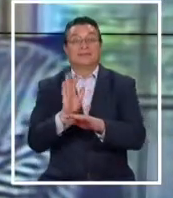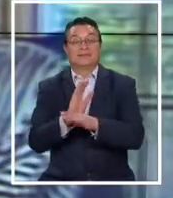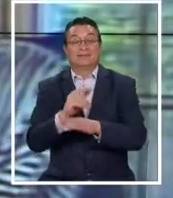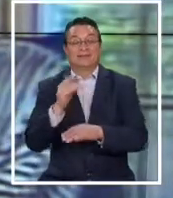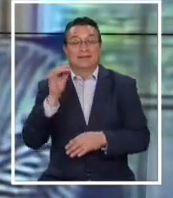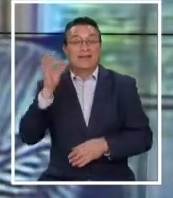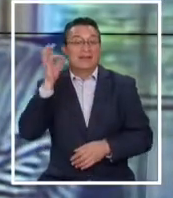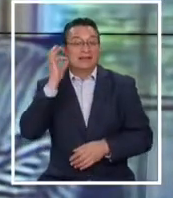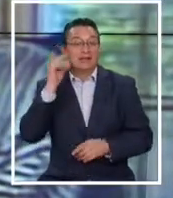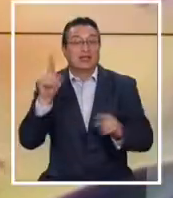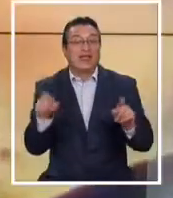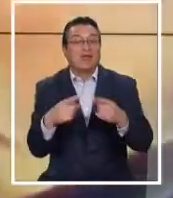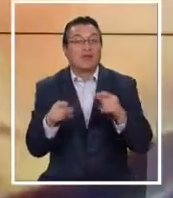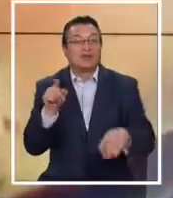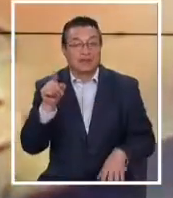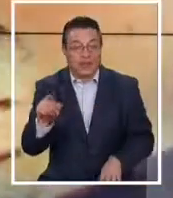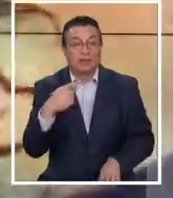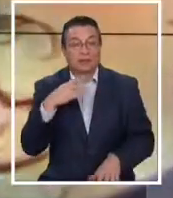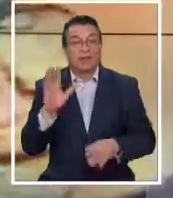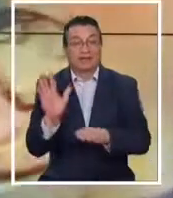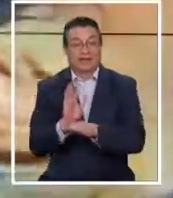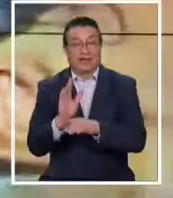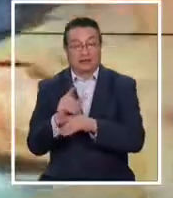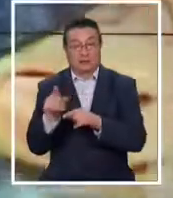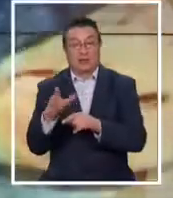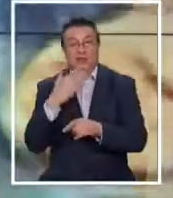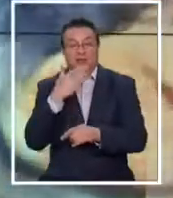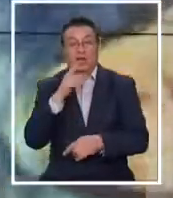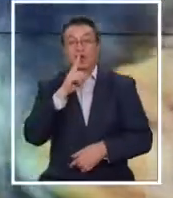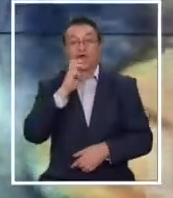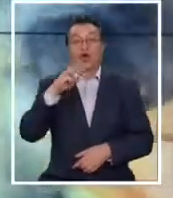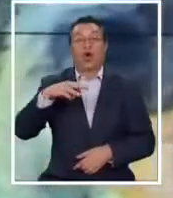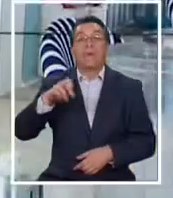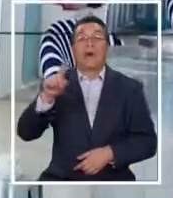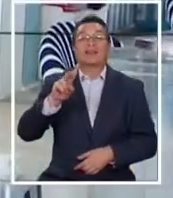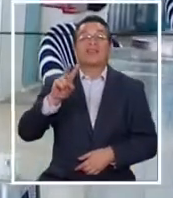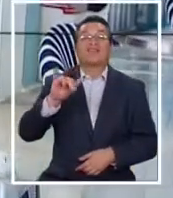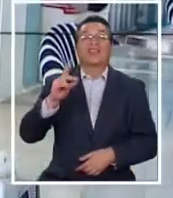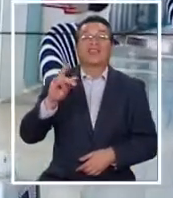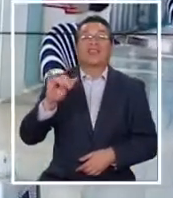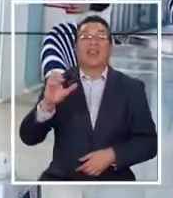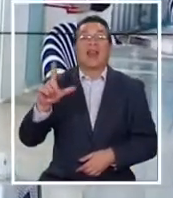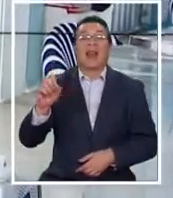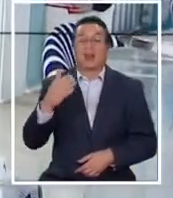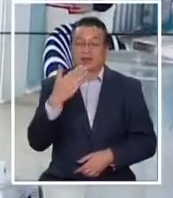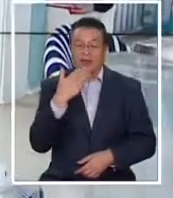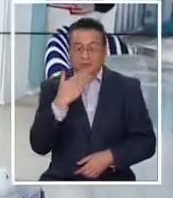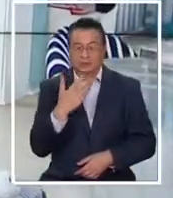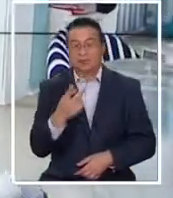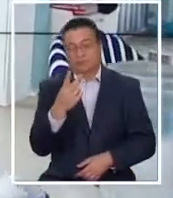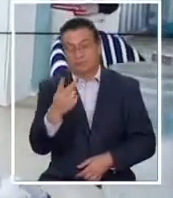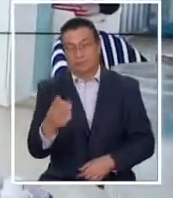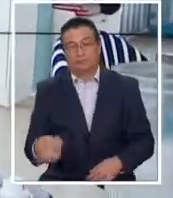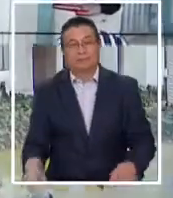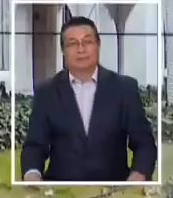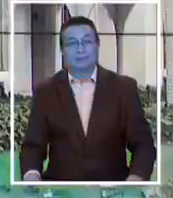Señoritas. La misma hora de teatro donde también contrajo el virus el actor Tomás Vidiela. Franco Ferreira tiene el informe.